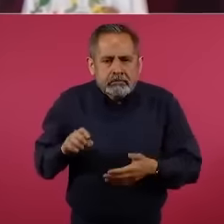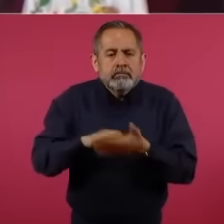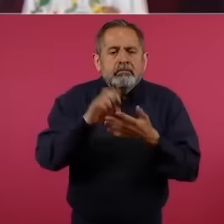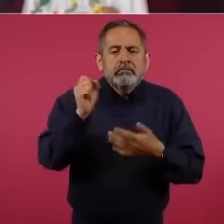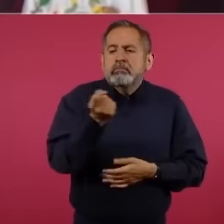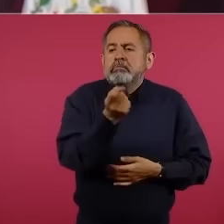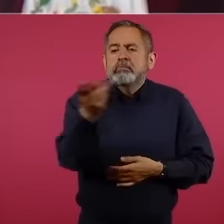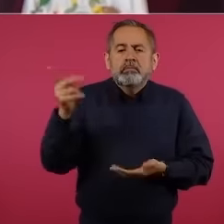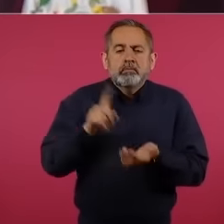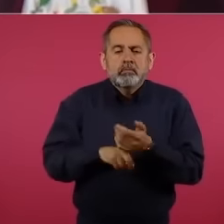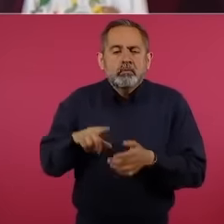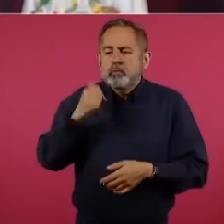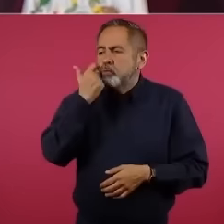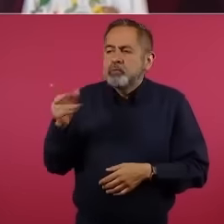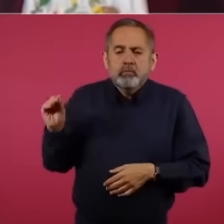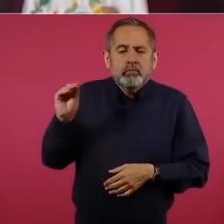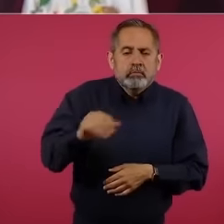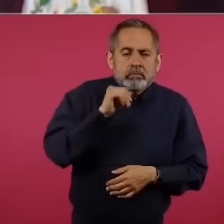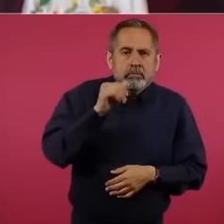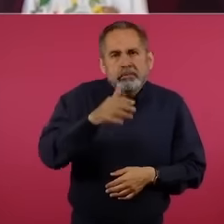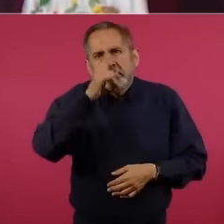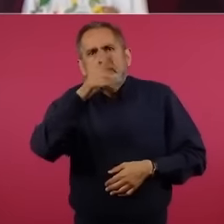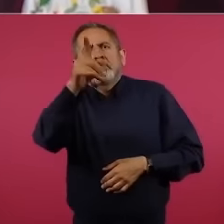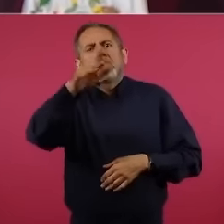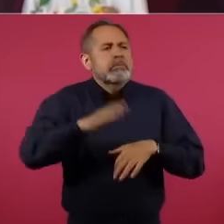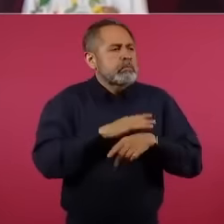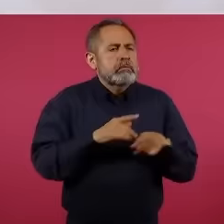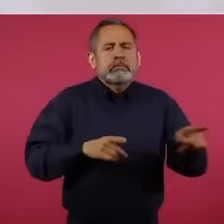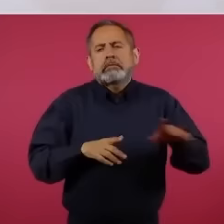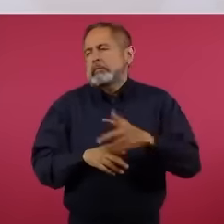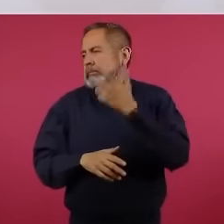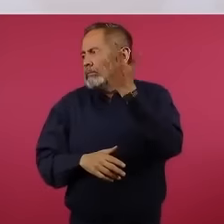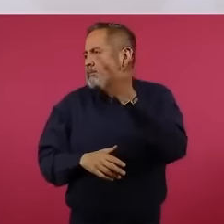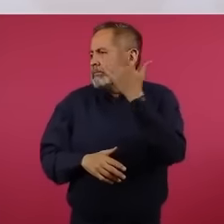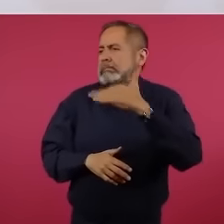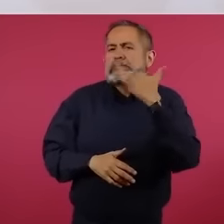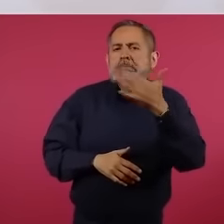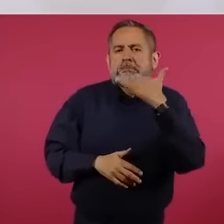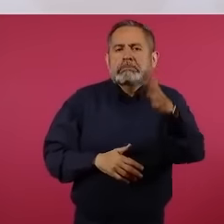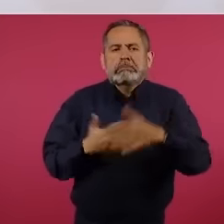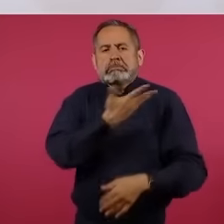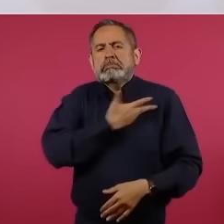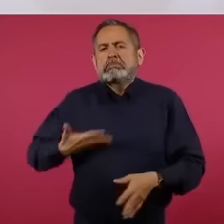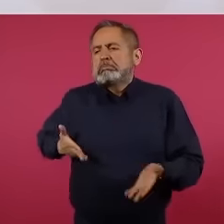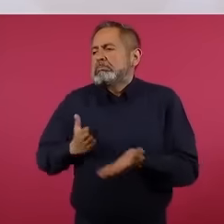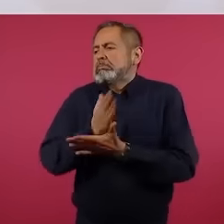me estuvieran diciendo es que el presidente se metió,